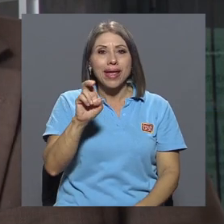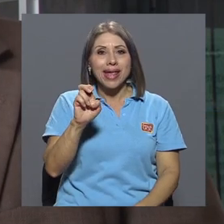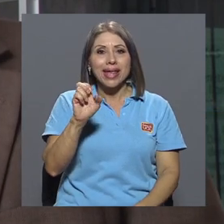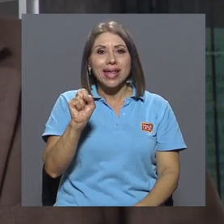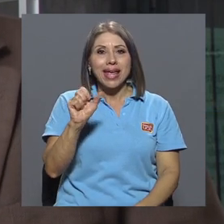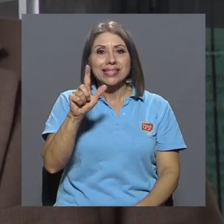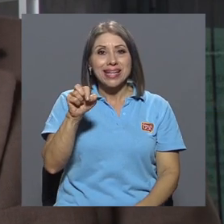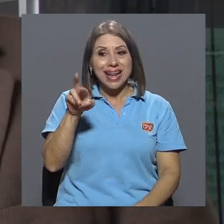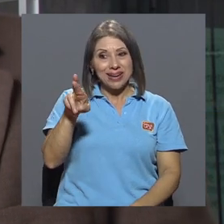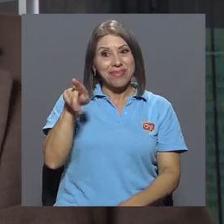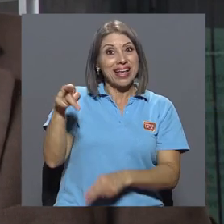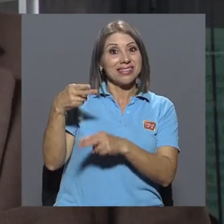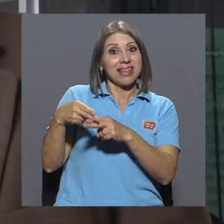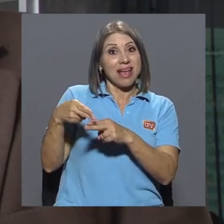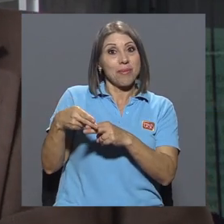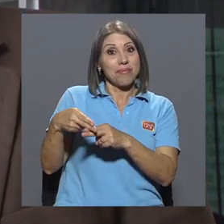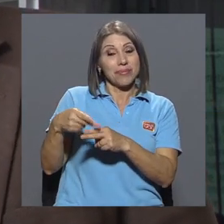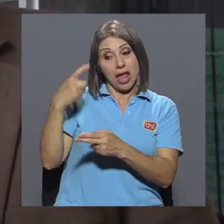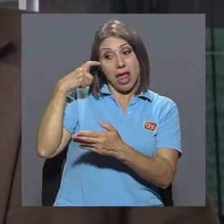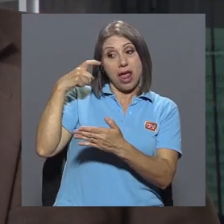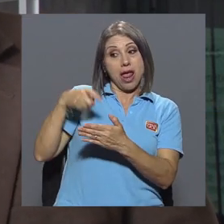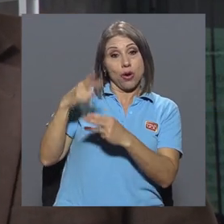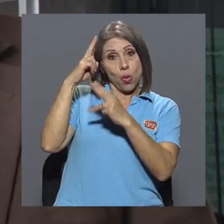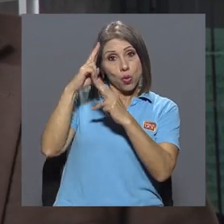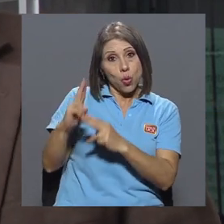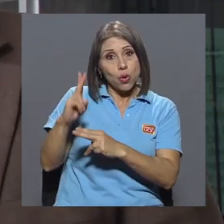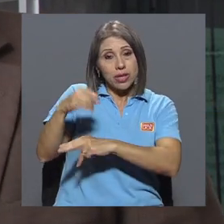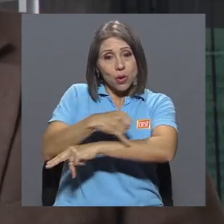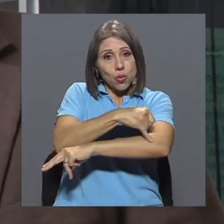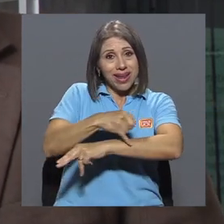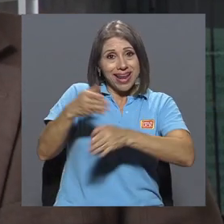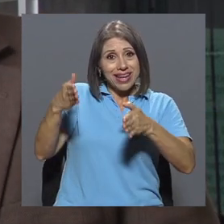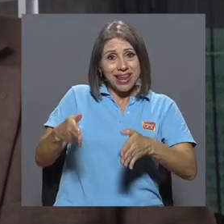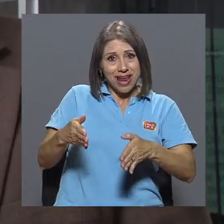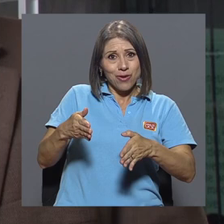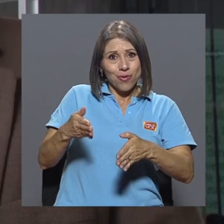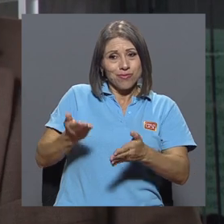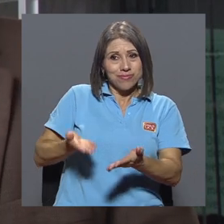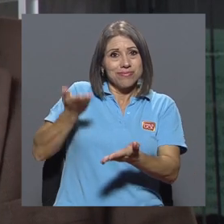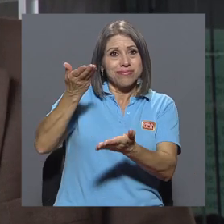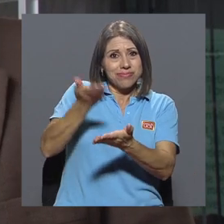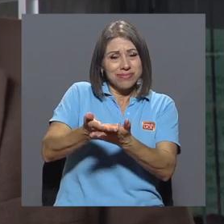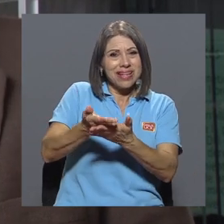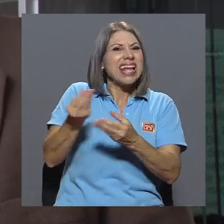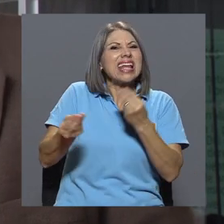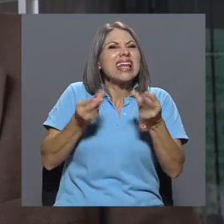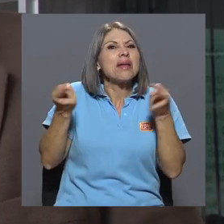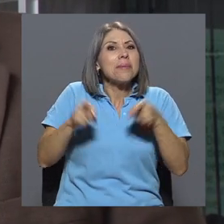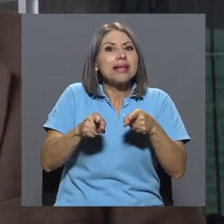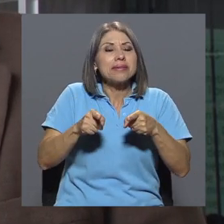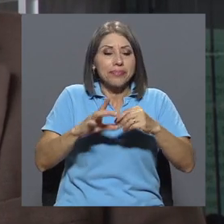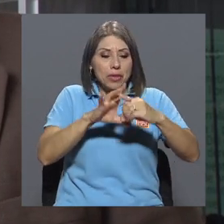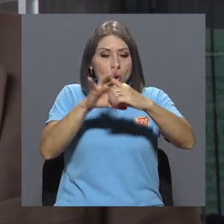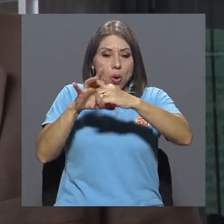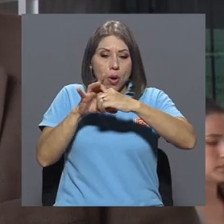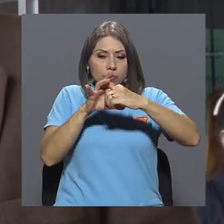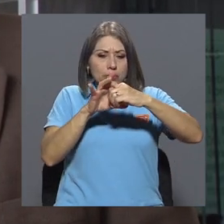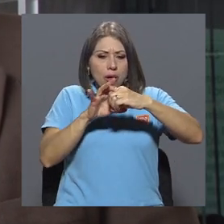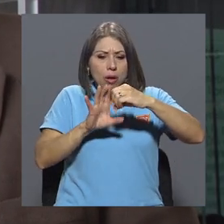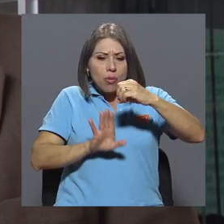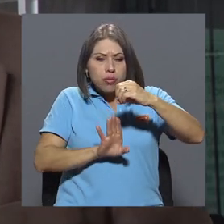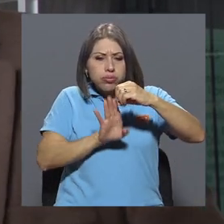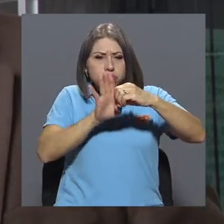lo postuló, es un fenómeno en el cual los choques de estas basuras, al